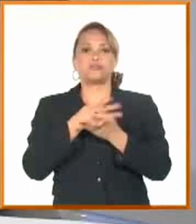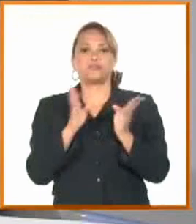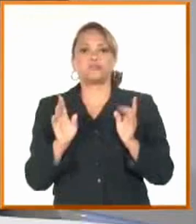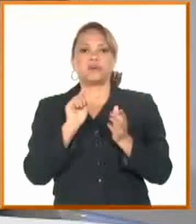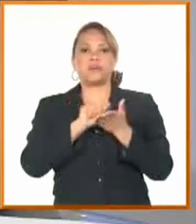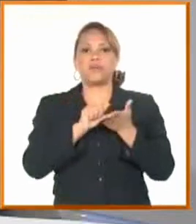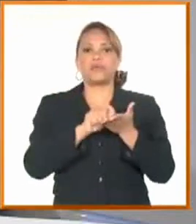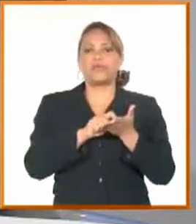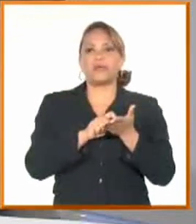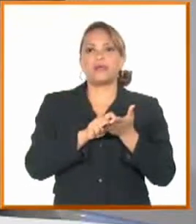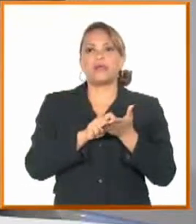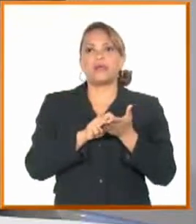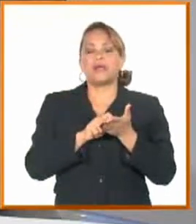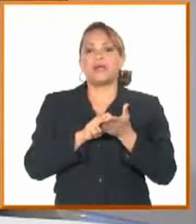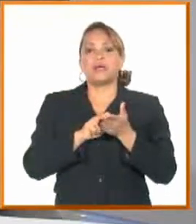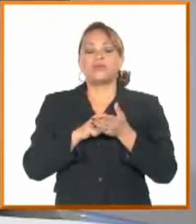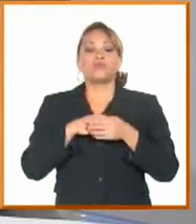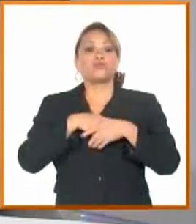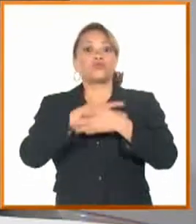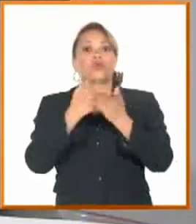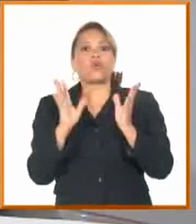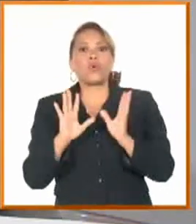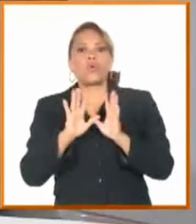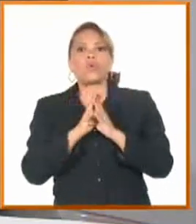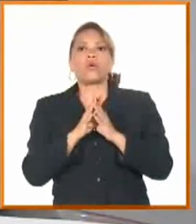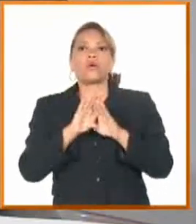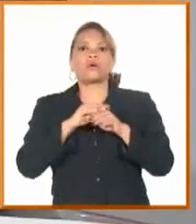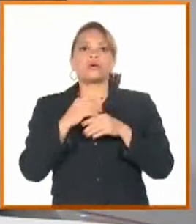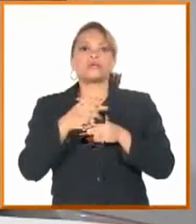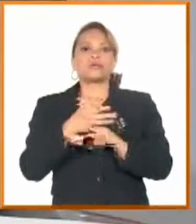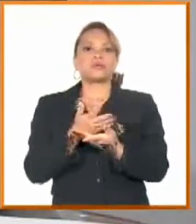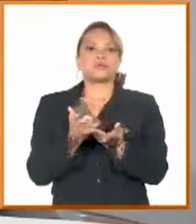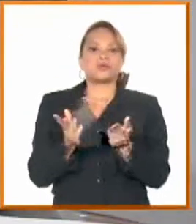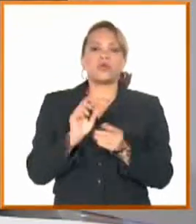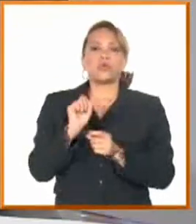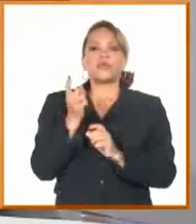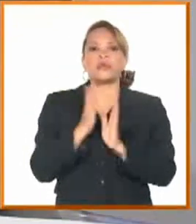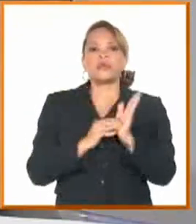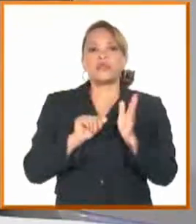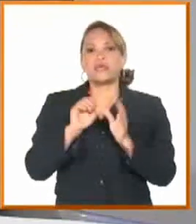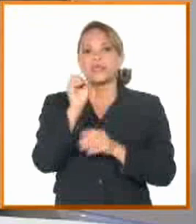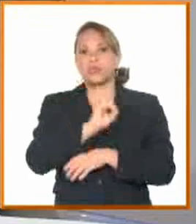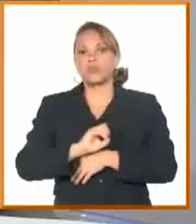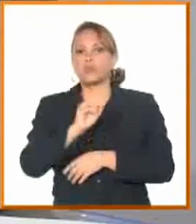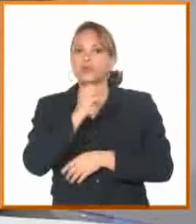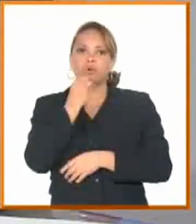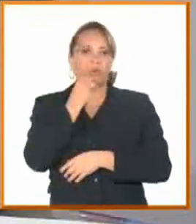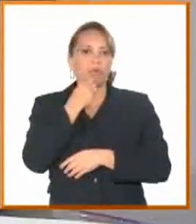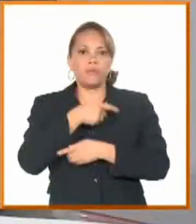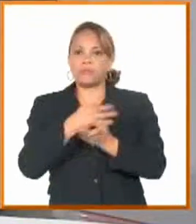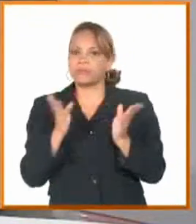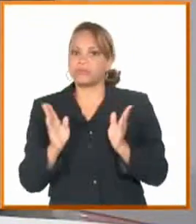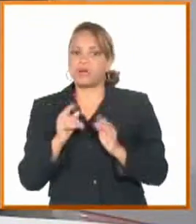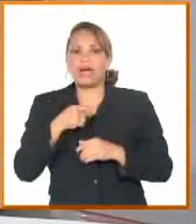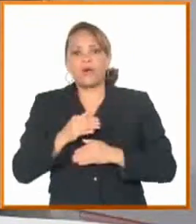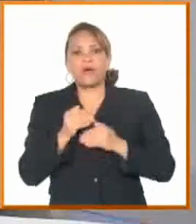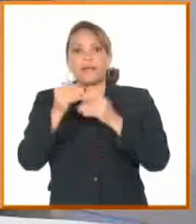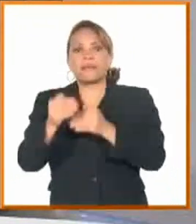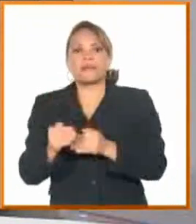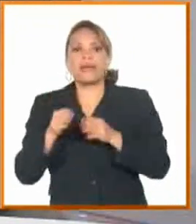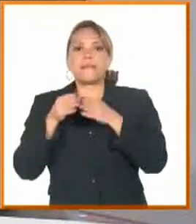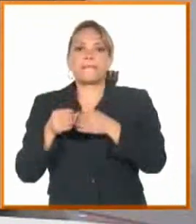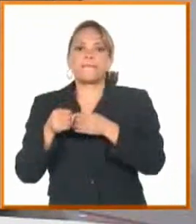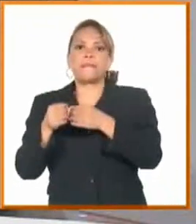No va a ser posible distribuir la totalidad del arroz de la canasta los primeros días del mes de octubre. Hay algún aplazamiento ahí con barcos que van